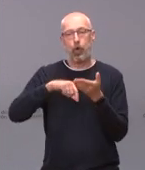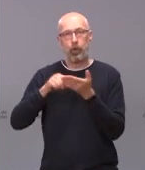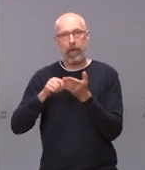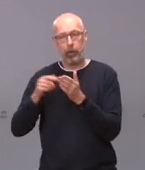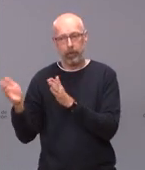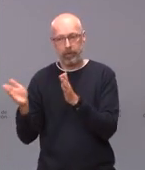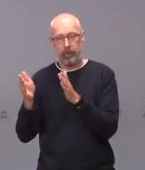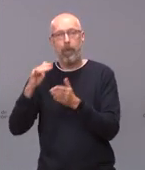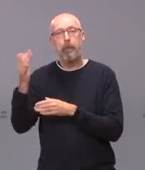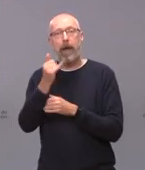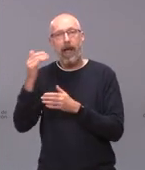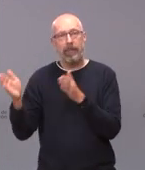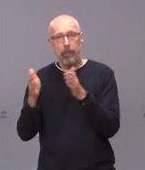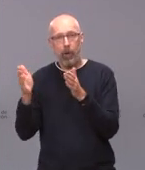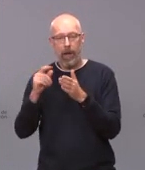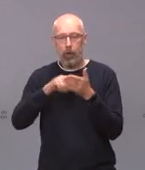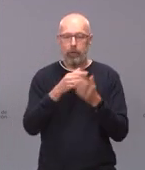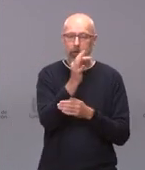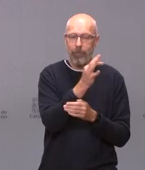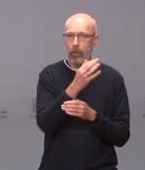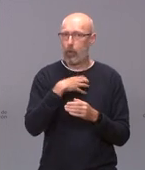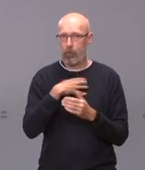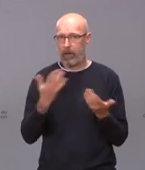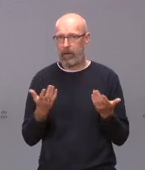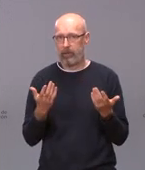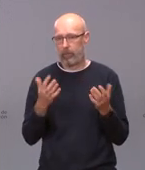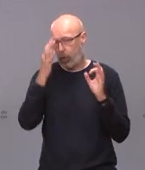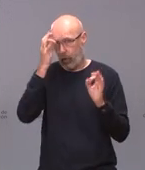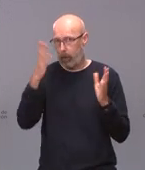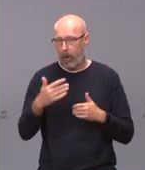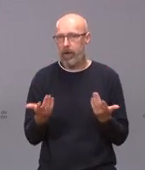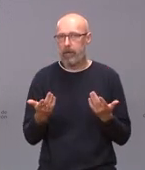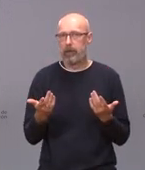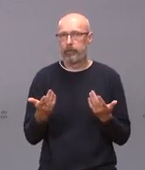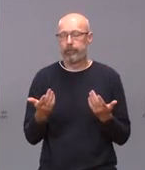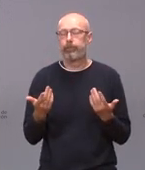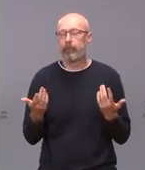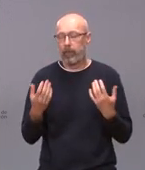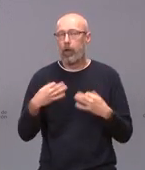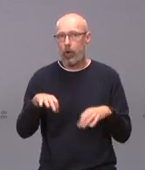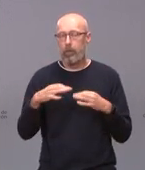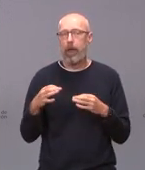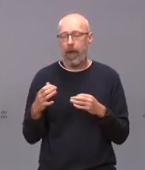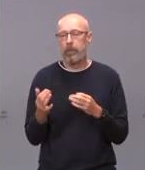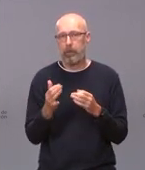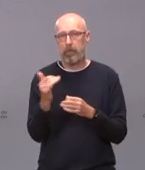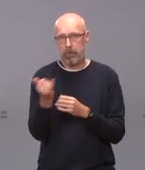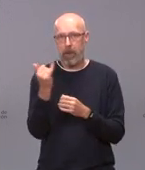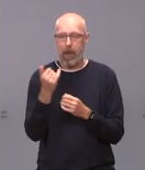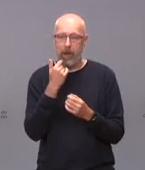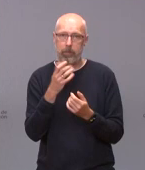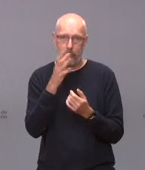ni tendría sentido, ni lo podemos hacer. Y es normal que estas cosas ocurran, pero insisto que estamos